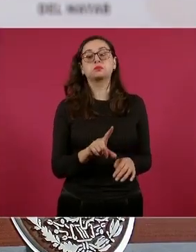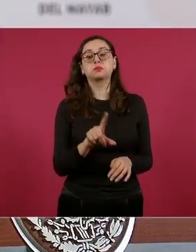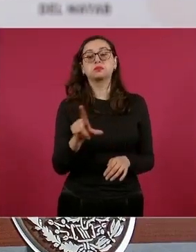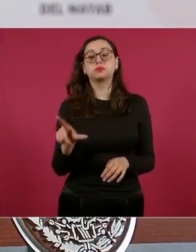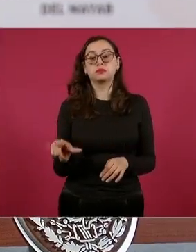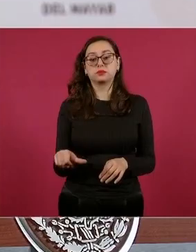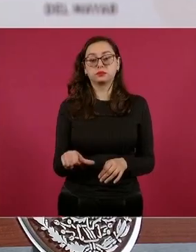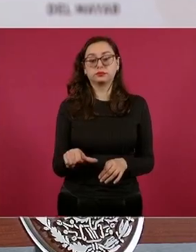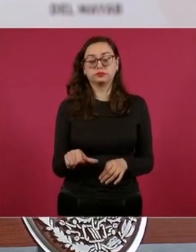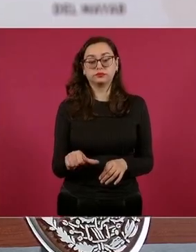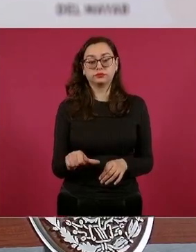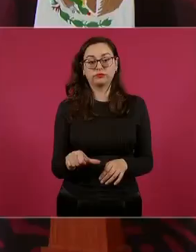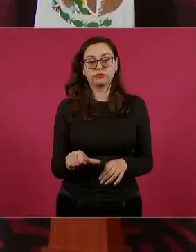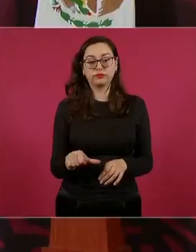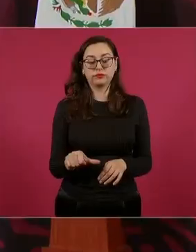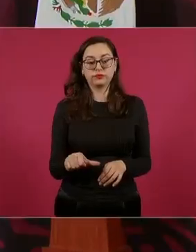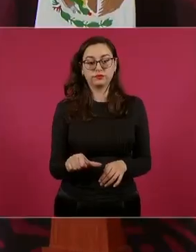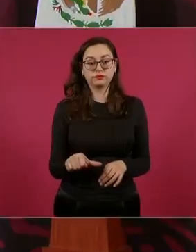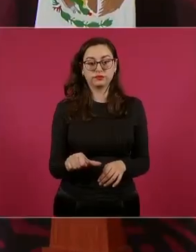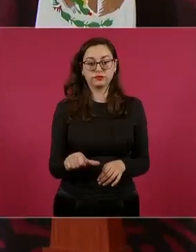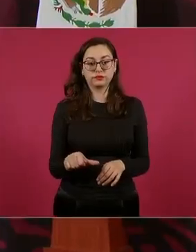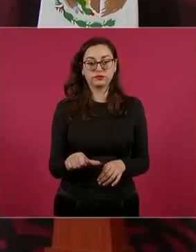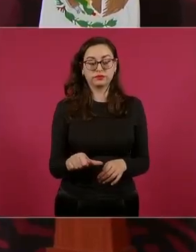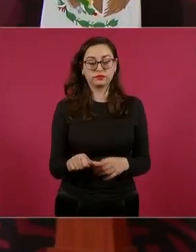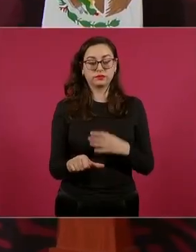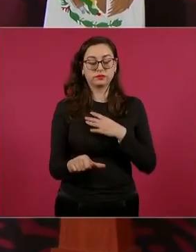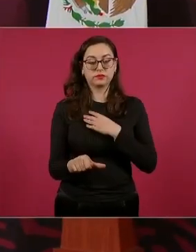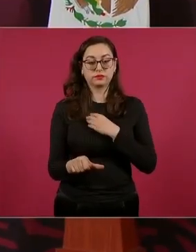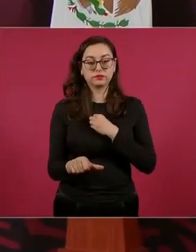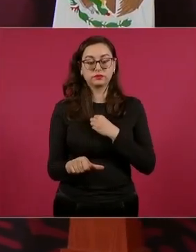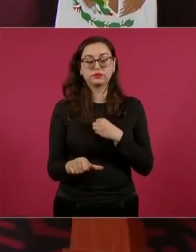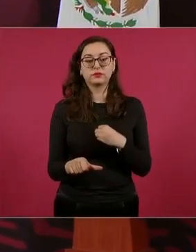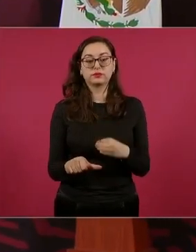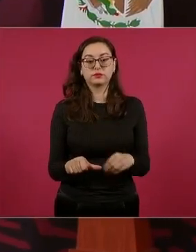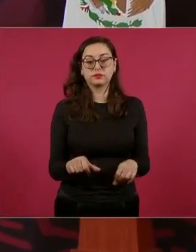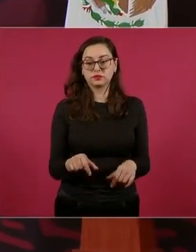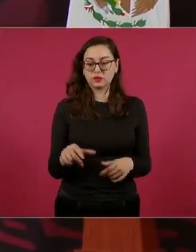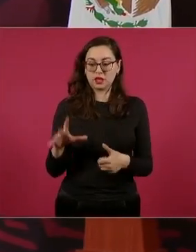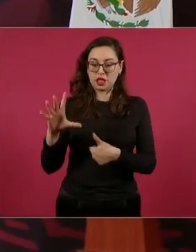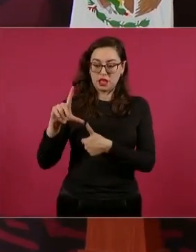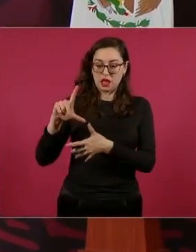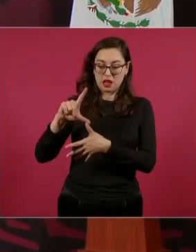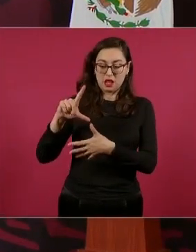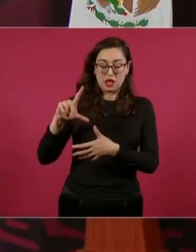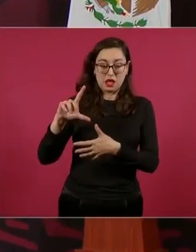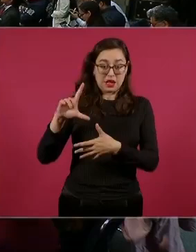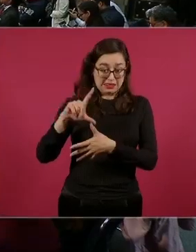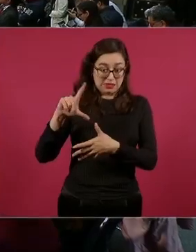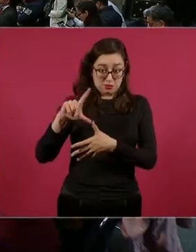que no se cometieran fraudes electorales en América Latina.